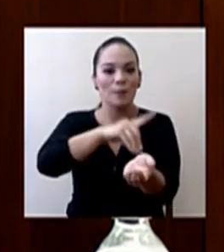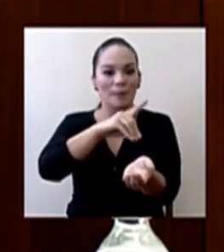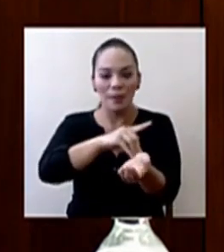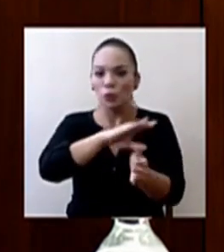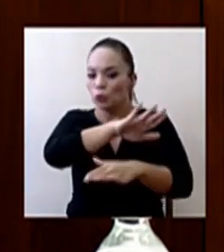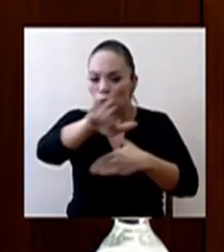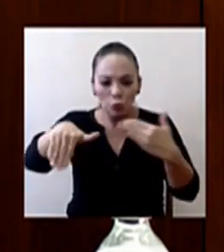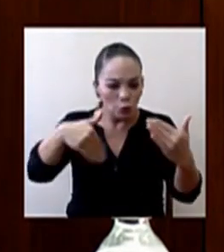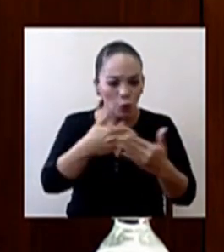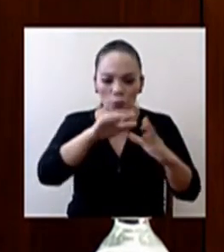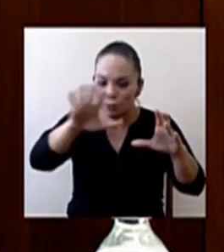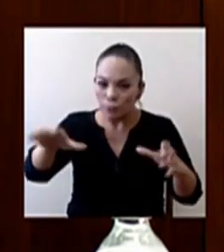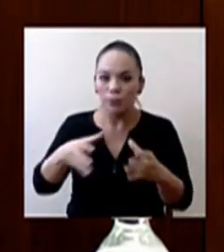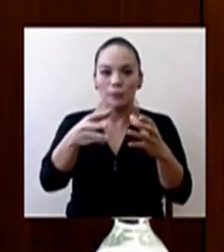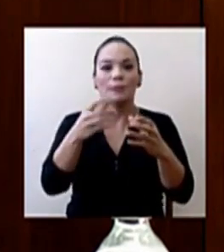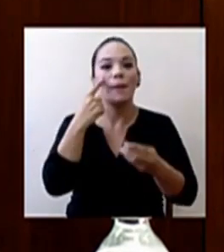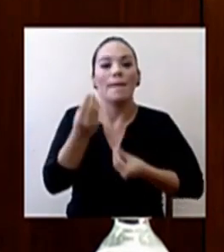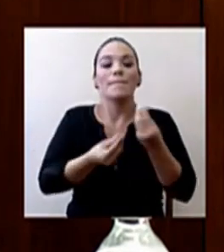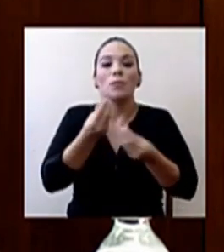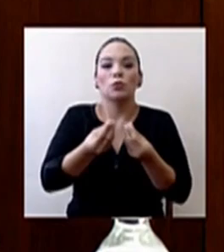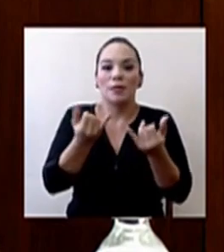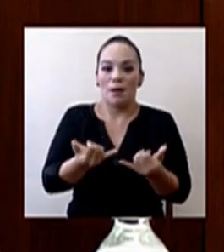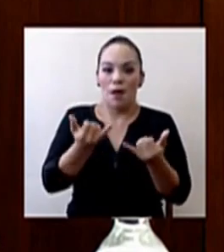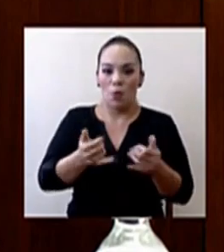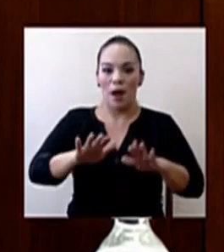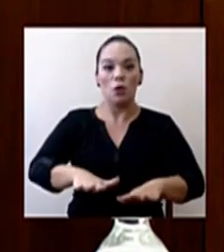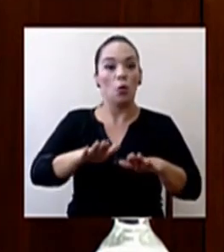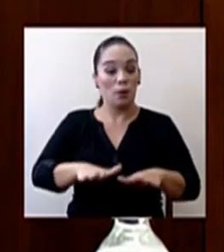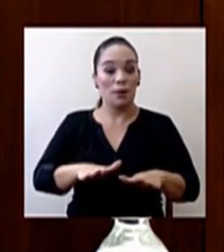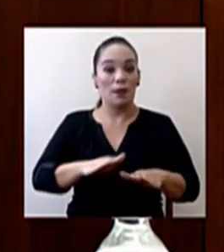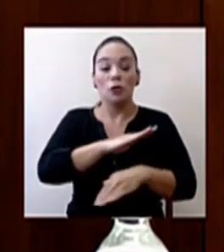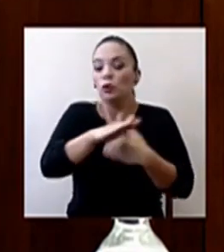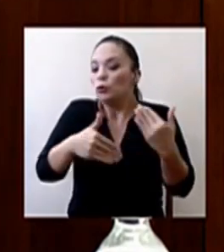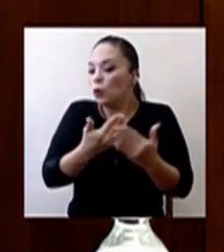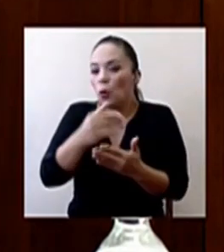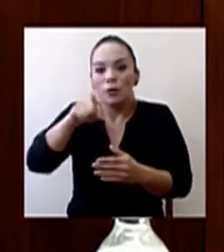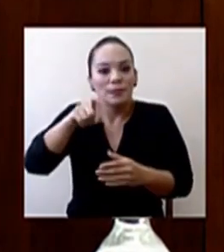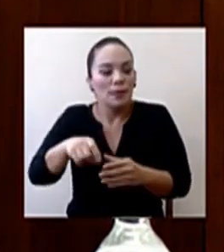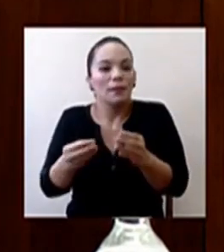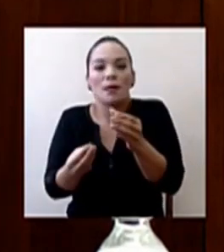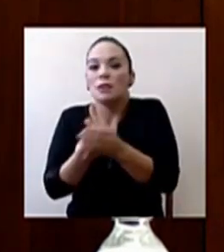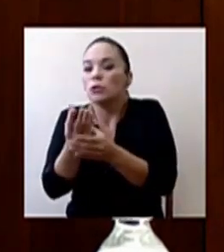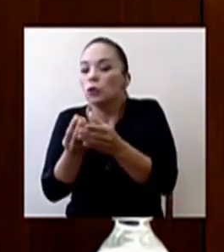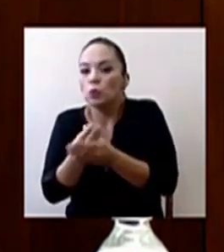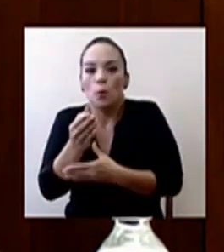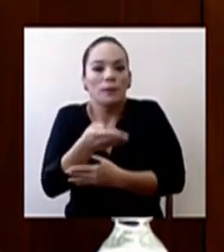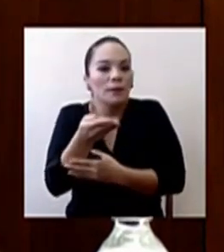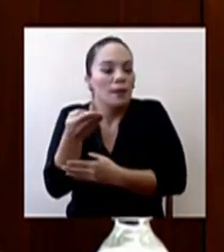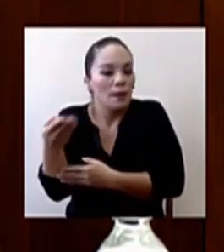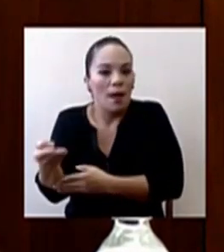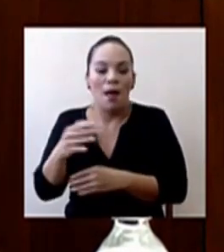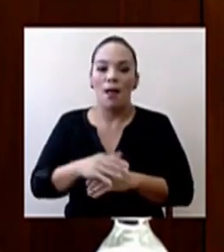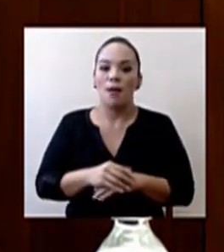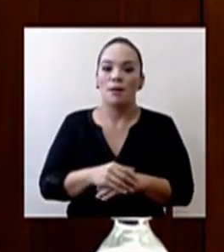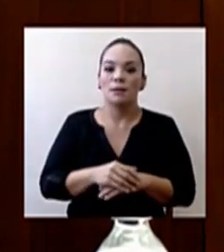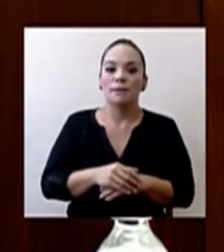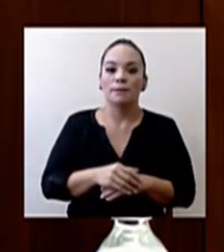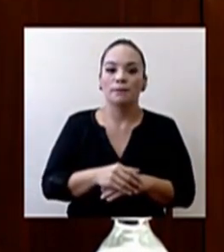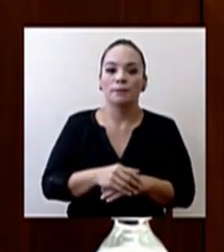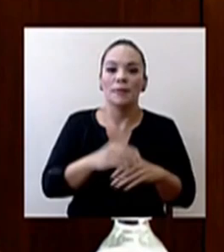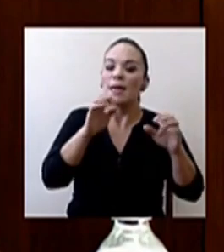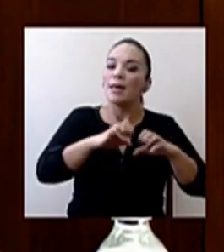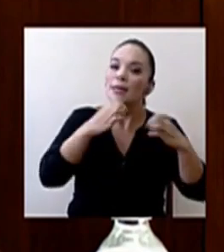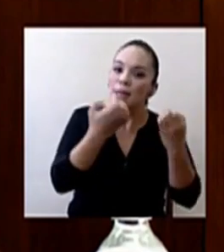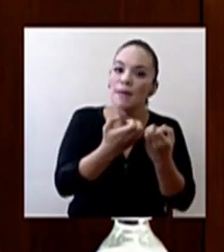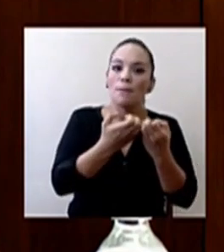tienen que sumarse para la producción local de toda clase de insumos descartables y también insumos o